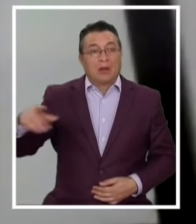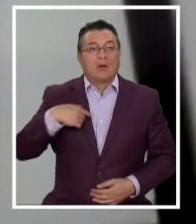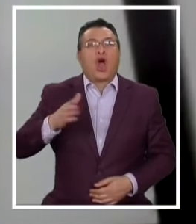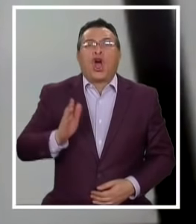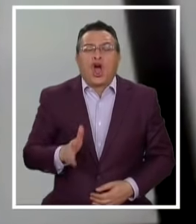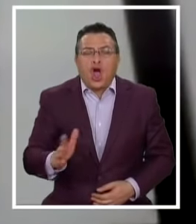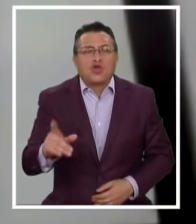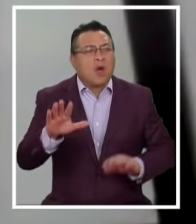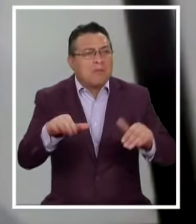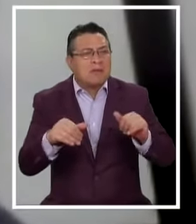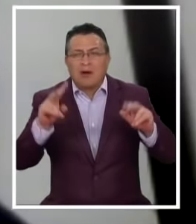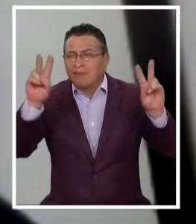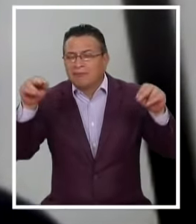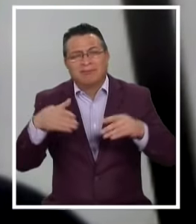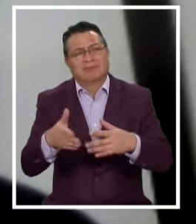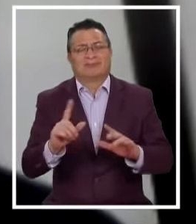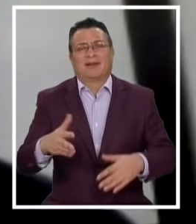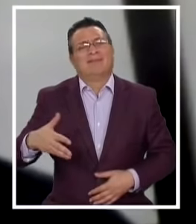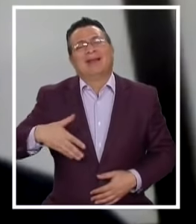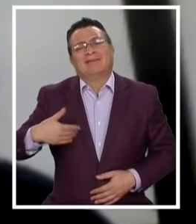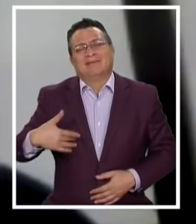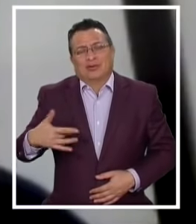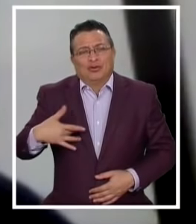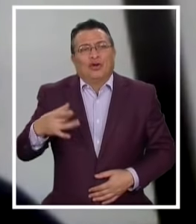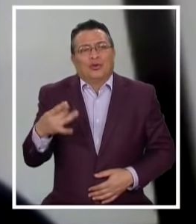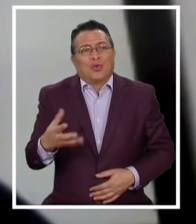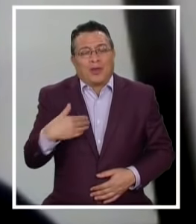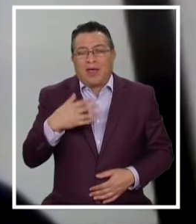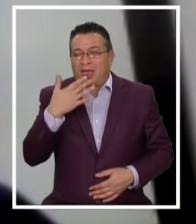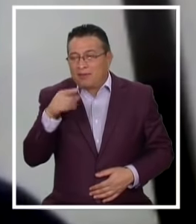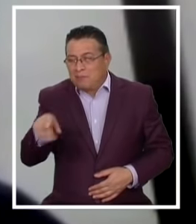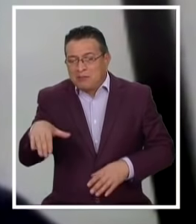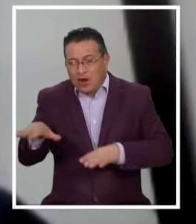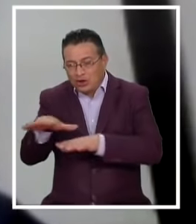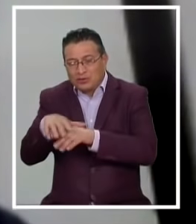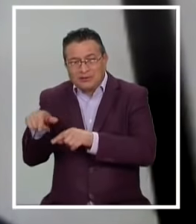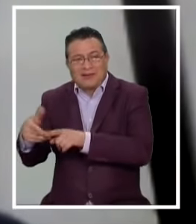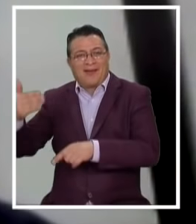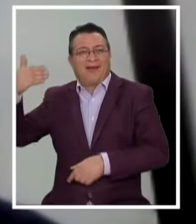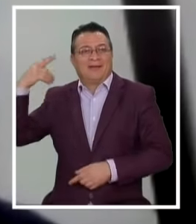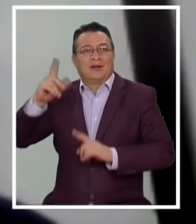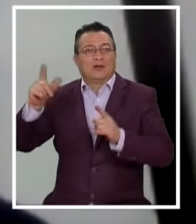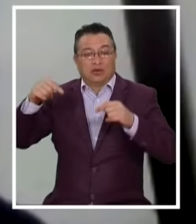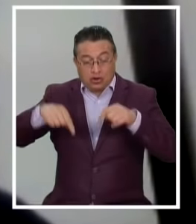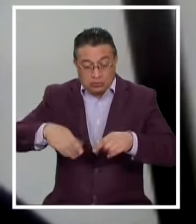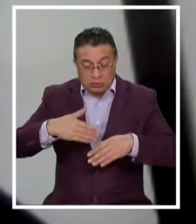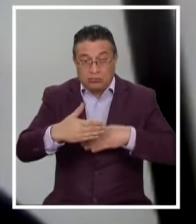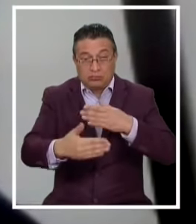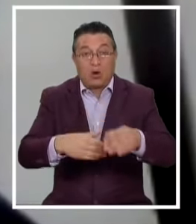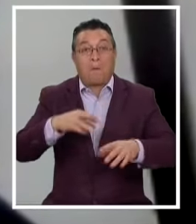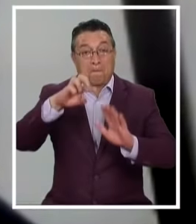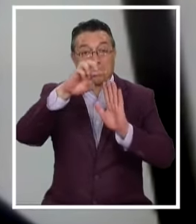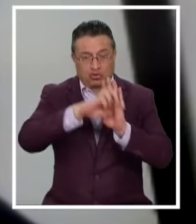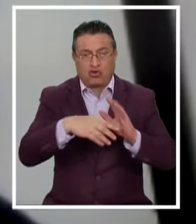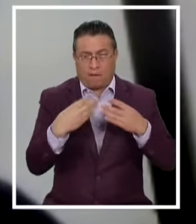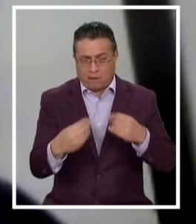todavía Siga viniendo Esto al día Me da lástima Me duele Que hoy en día Estamos hablando De esta situación Cuando en vez De hablar De todo el proyecto